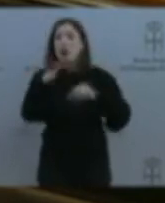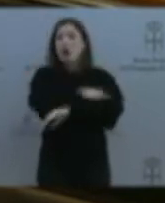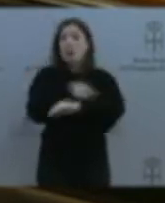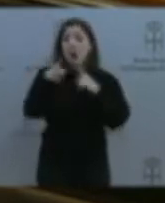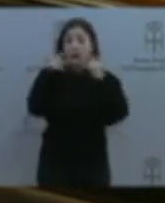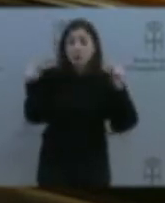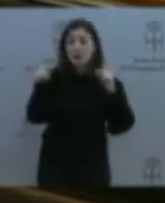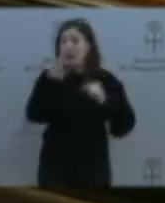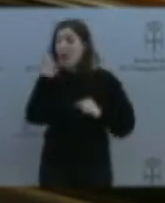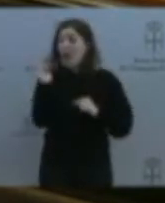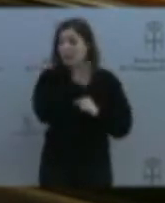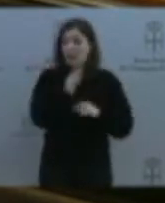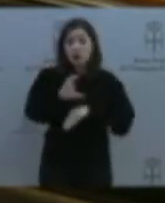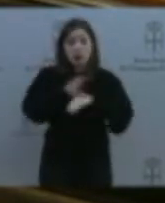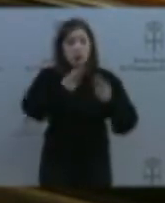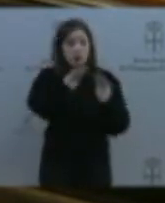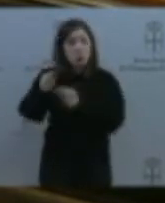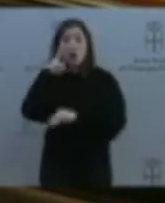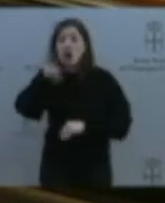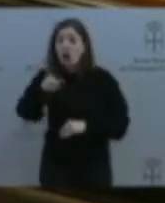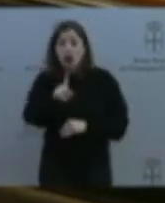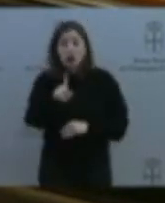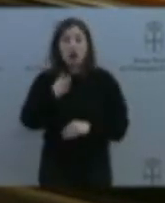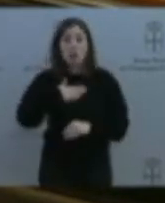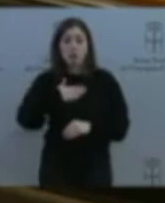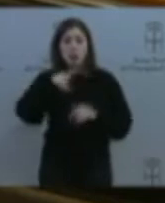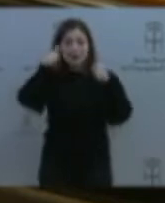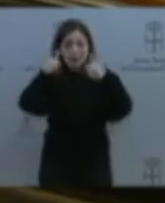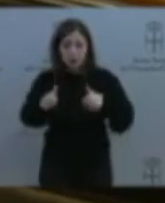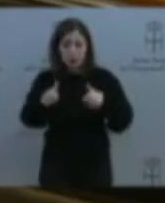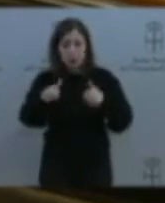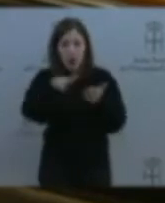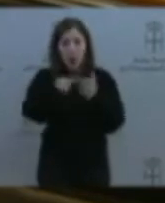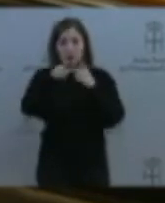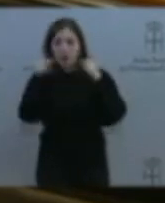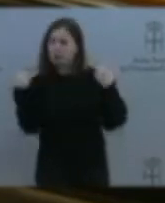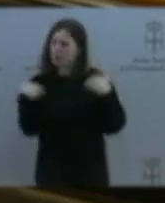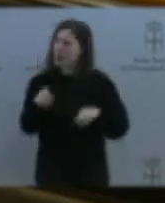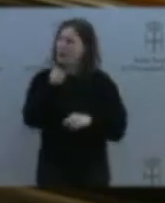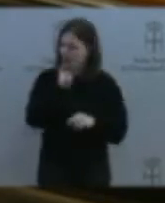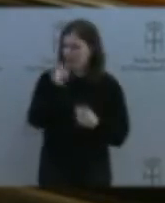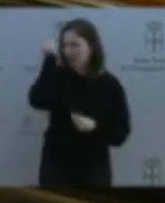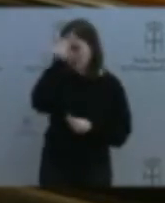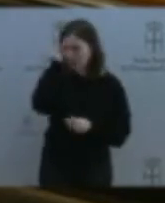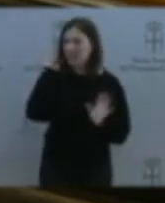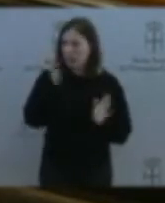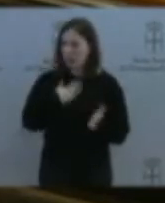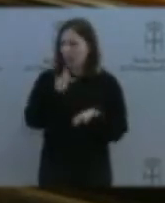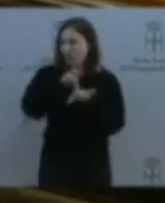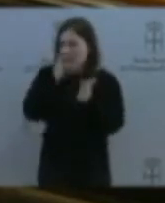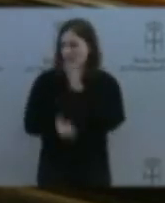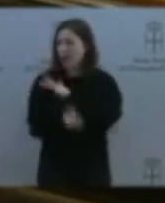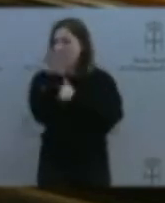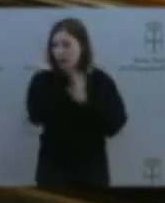reconoce los sus propios títulos. Y es muy difícil pensar que eso pueda pasar algún día. Señora consellera, desde Podemos